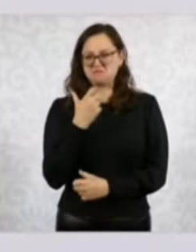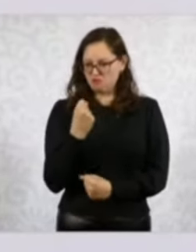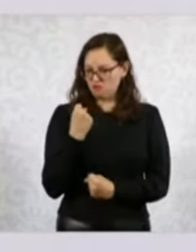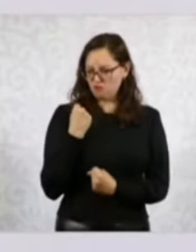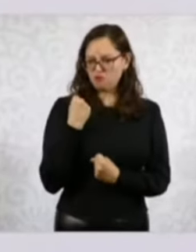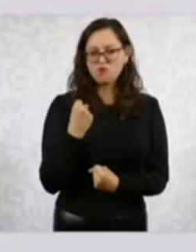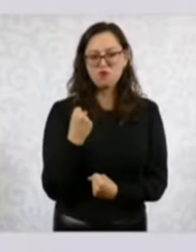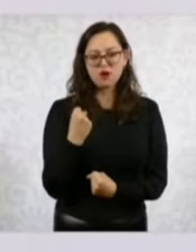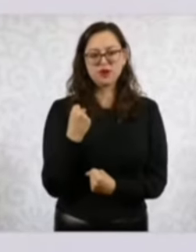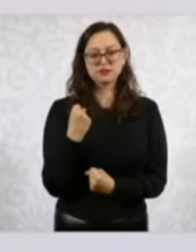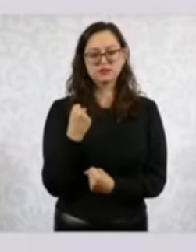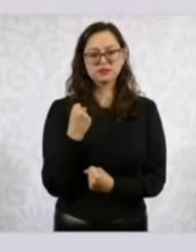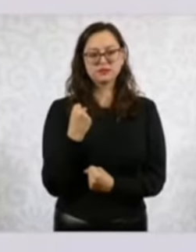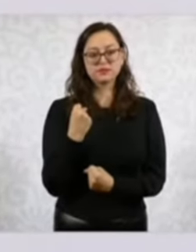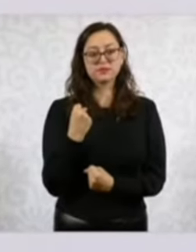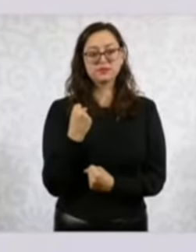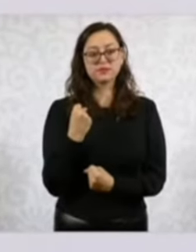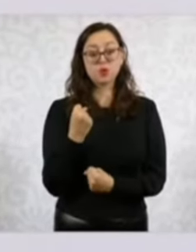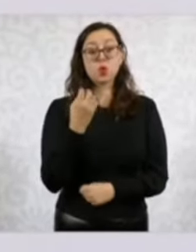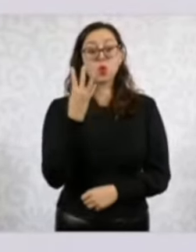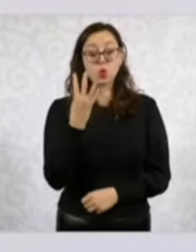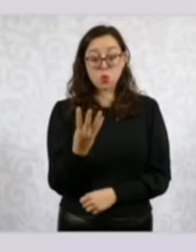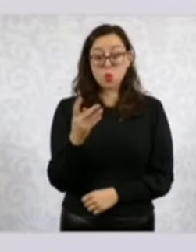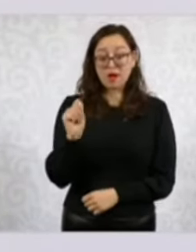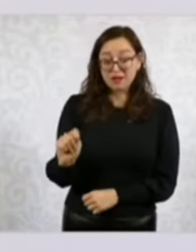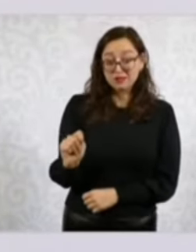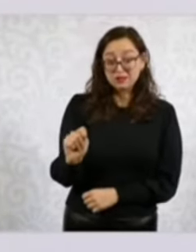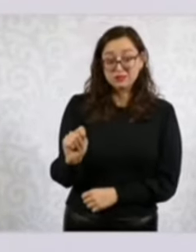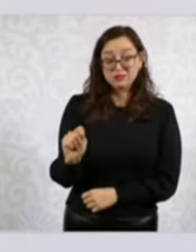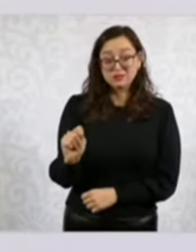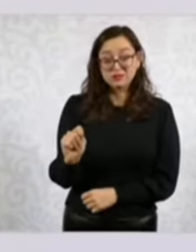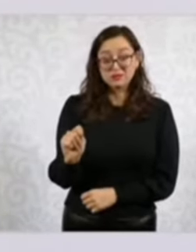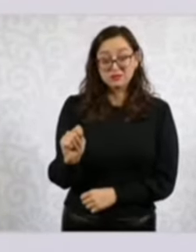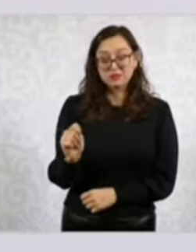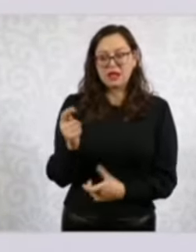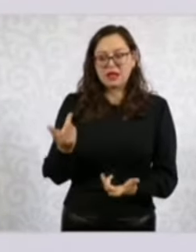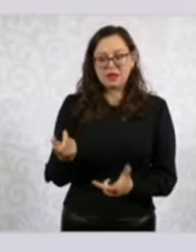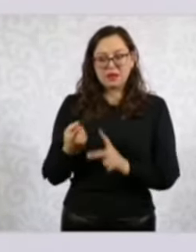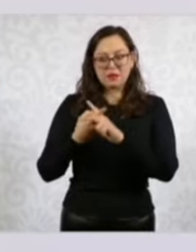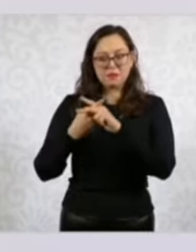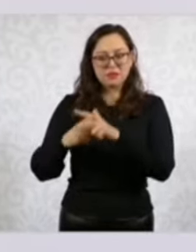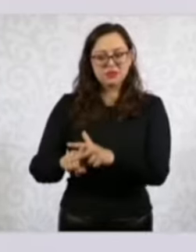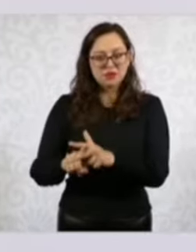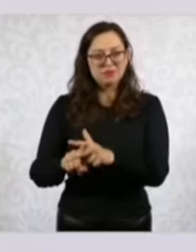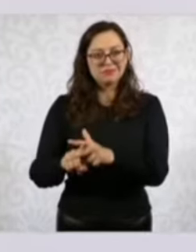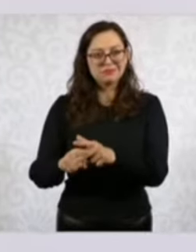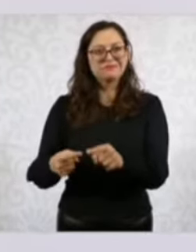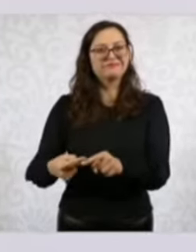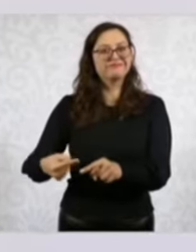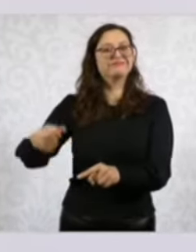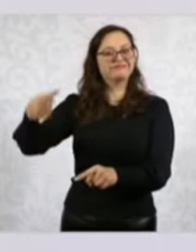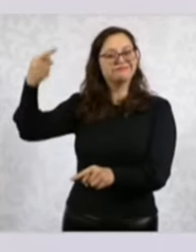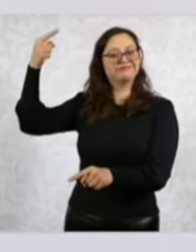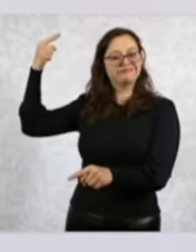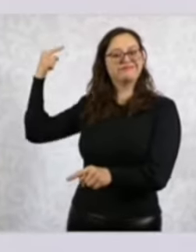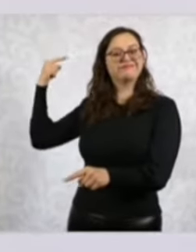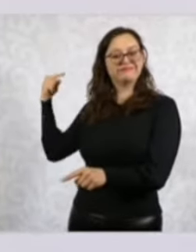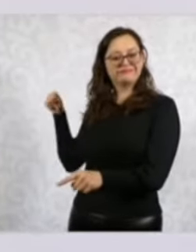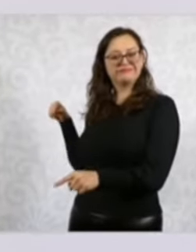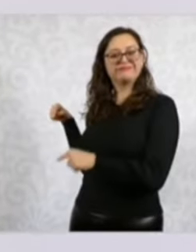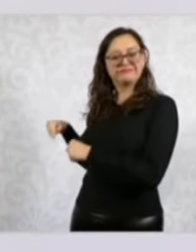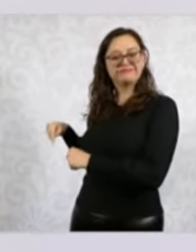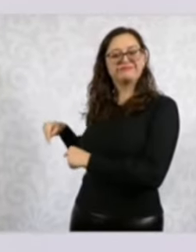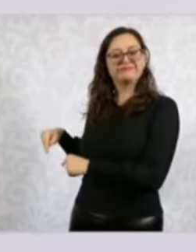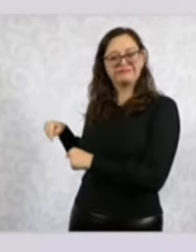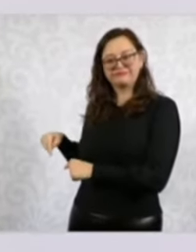Porque la cuarta T proviene, en gran medida, del mensaje, de la acción, de